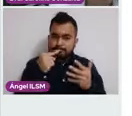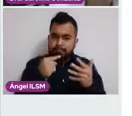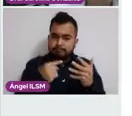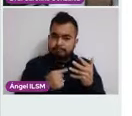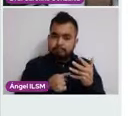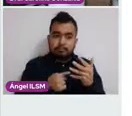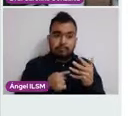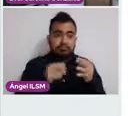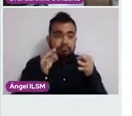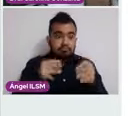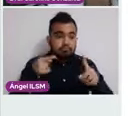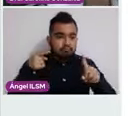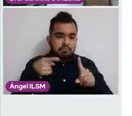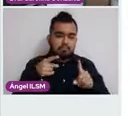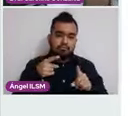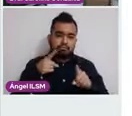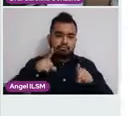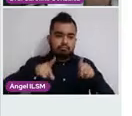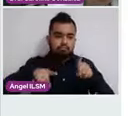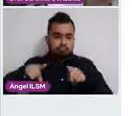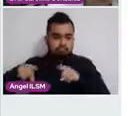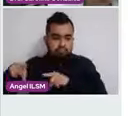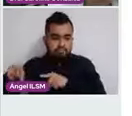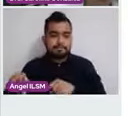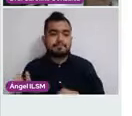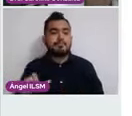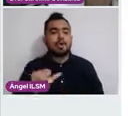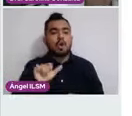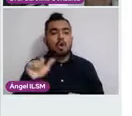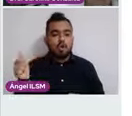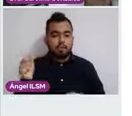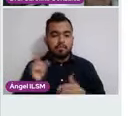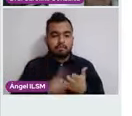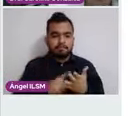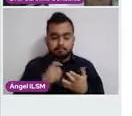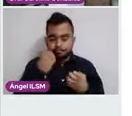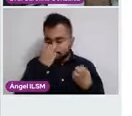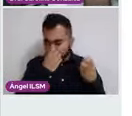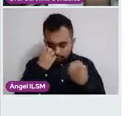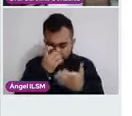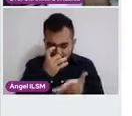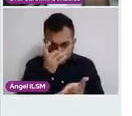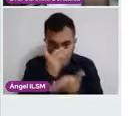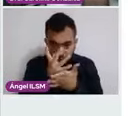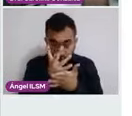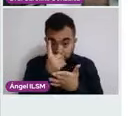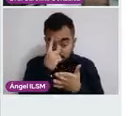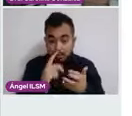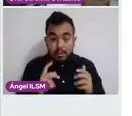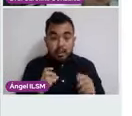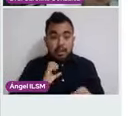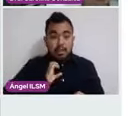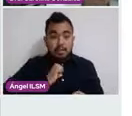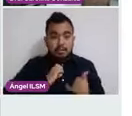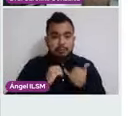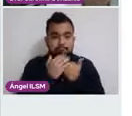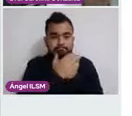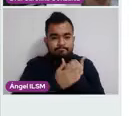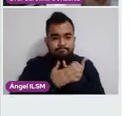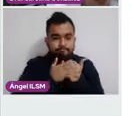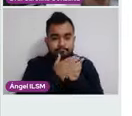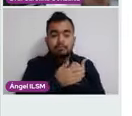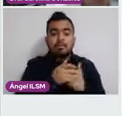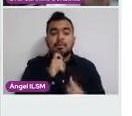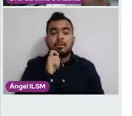Siguiente. El diagnóstico para cáncer cervicuterino, pues bueno, vamos a hacer uso de